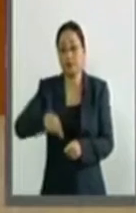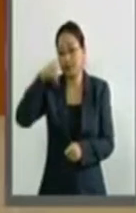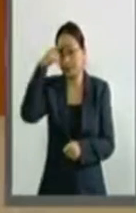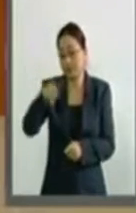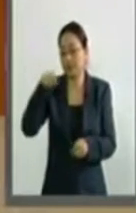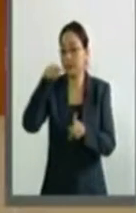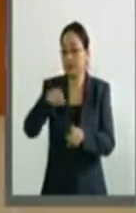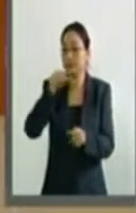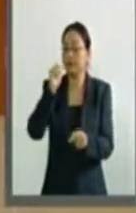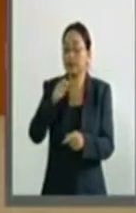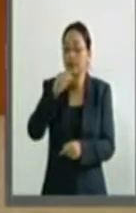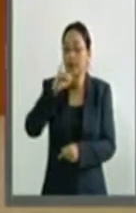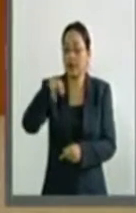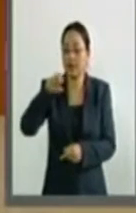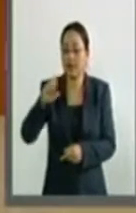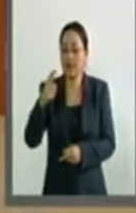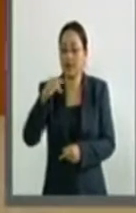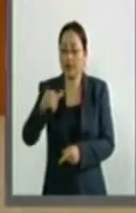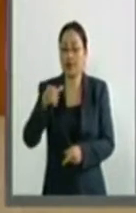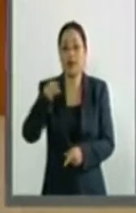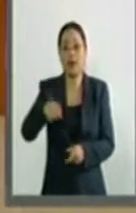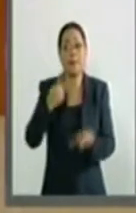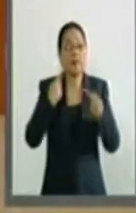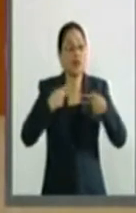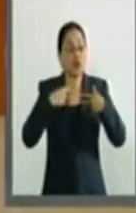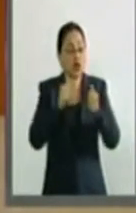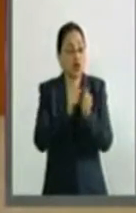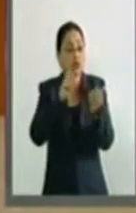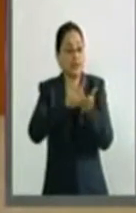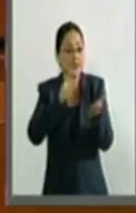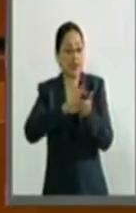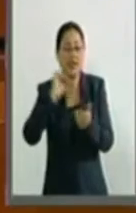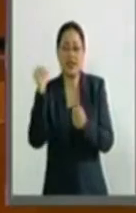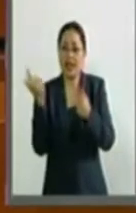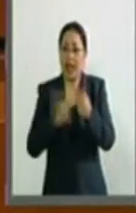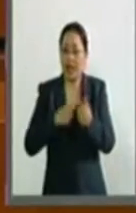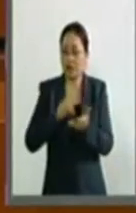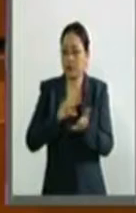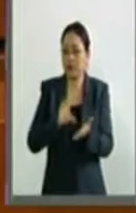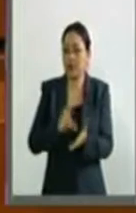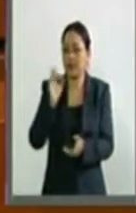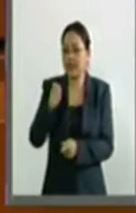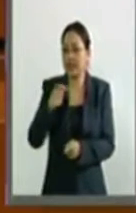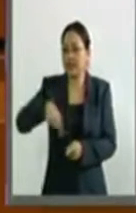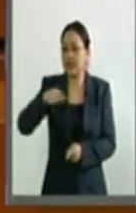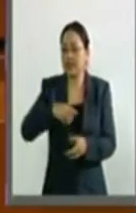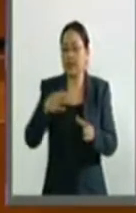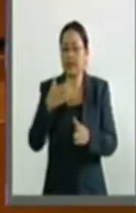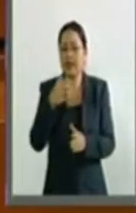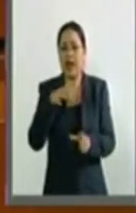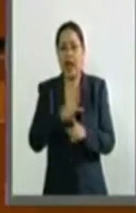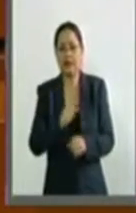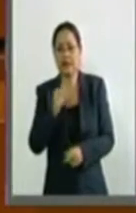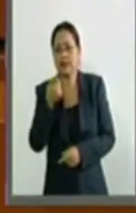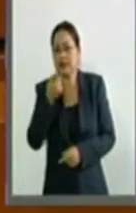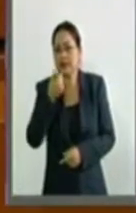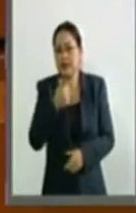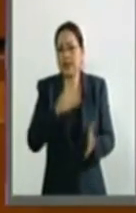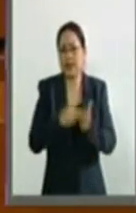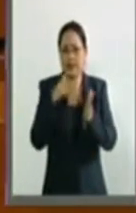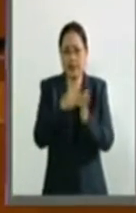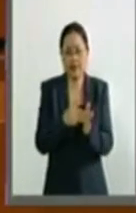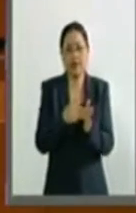acuerdo con el INEGI, las personas que tienen algún tipo de discapacidad son casi los 6 millones, lo que